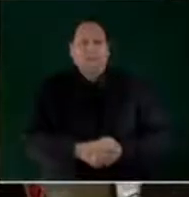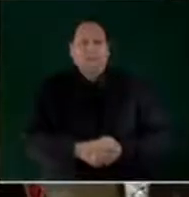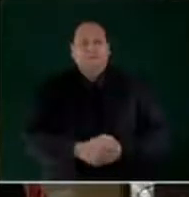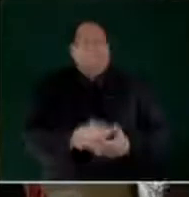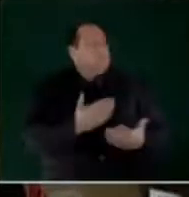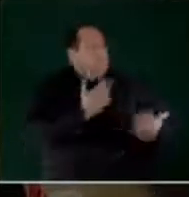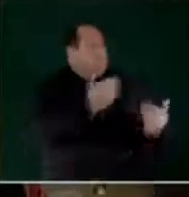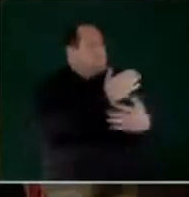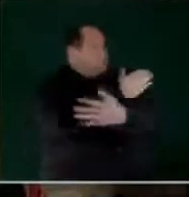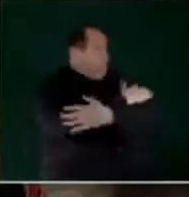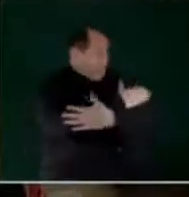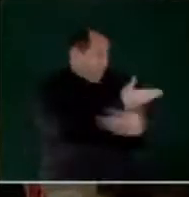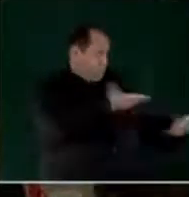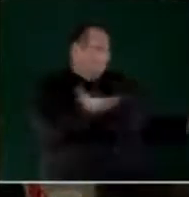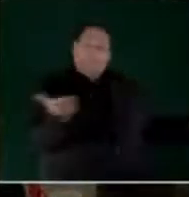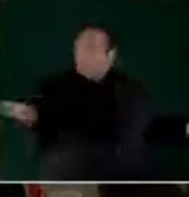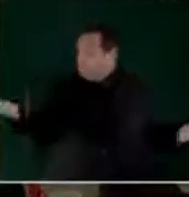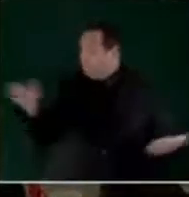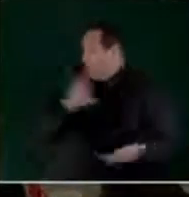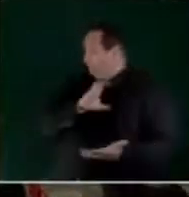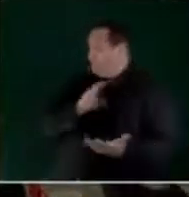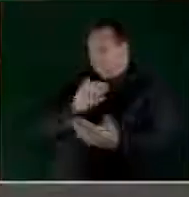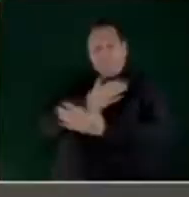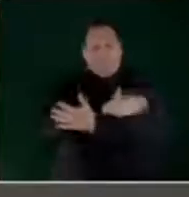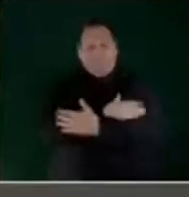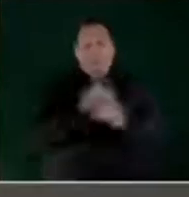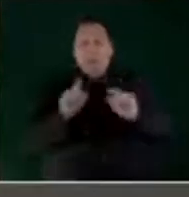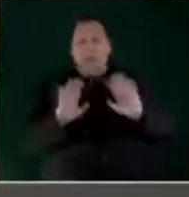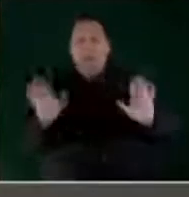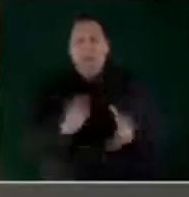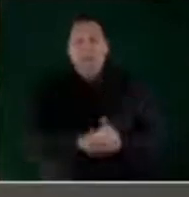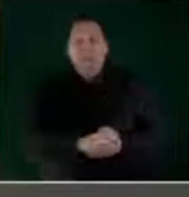Un abrazo, con todo cariño, eso es todo.